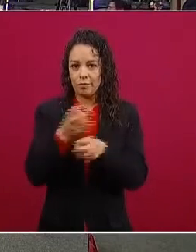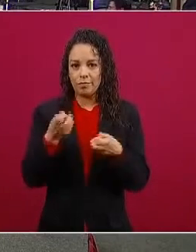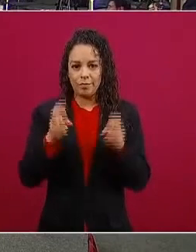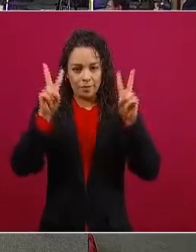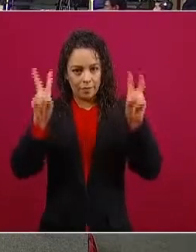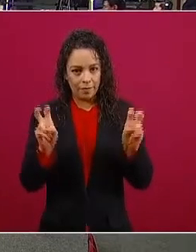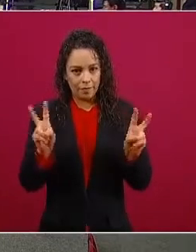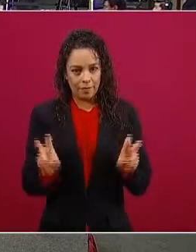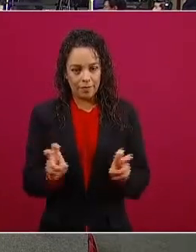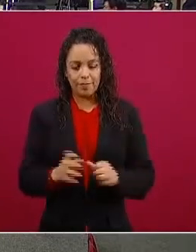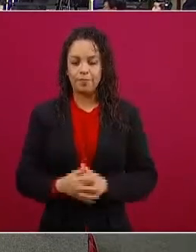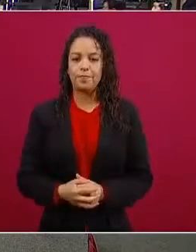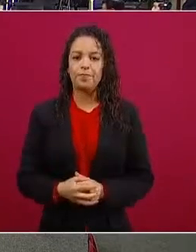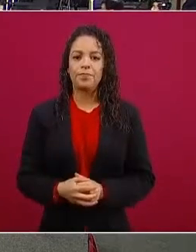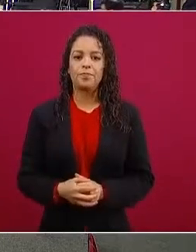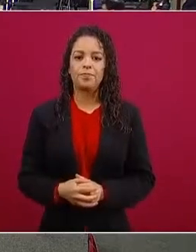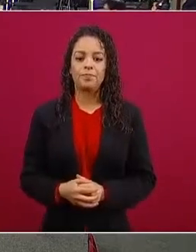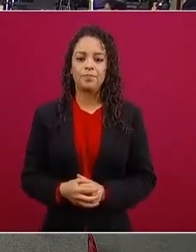A ver.